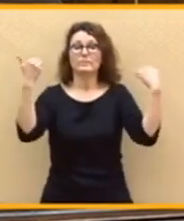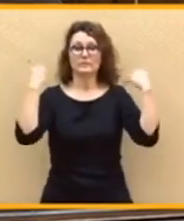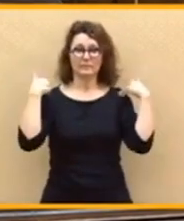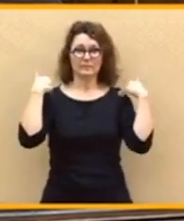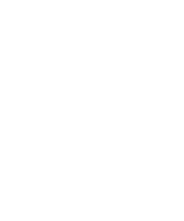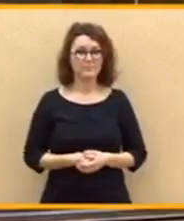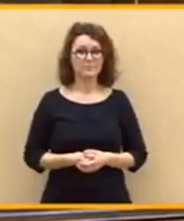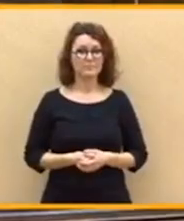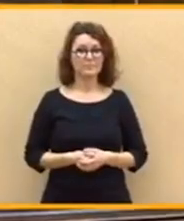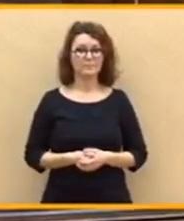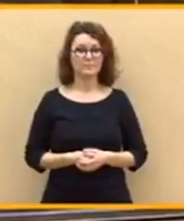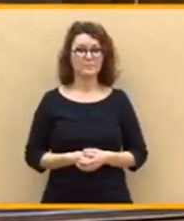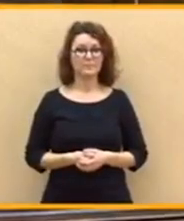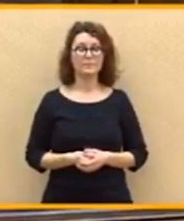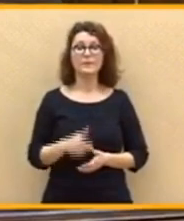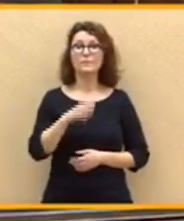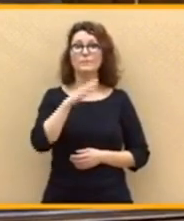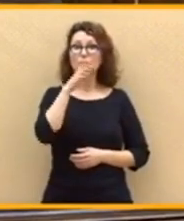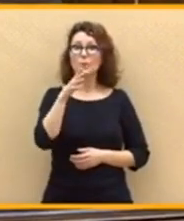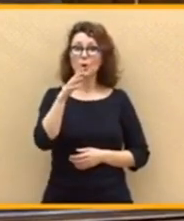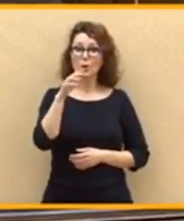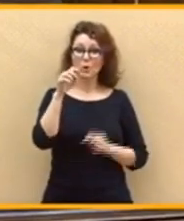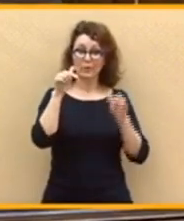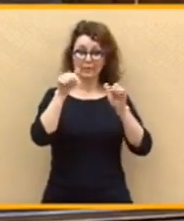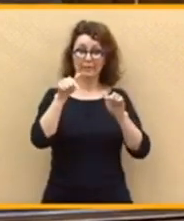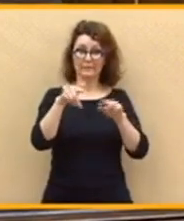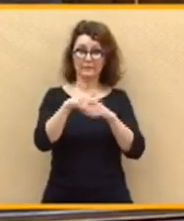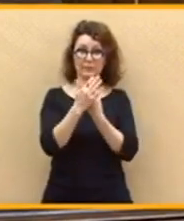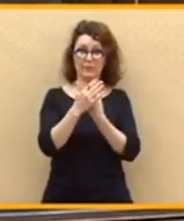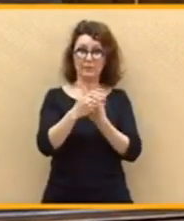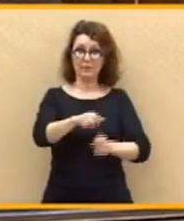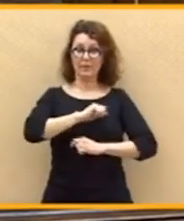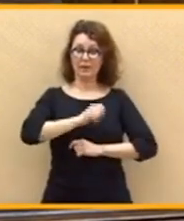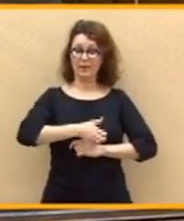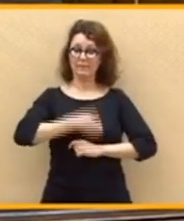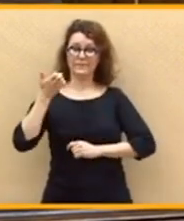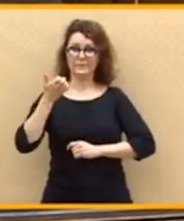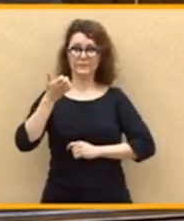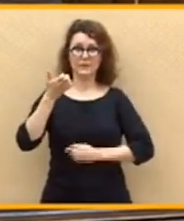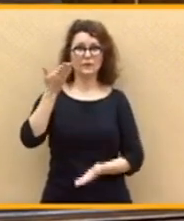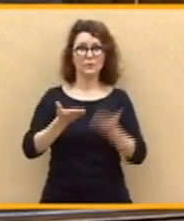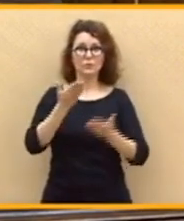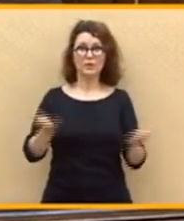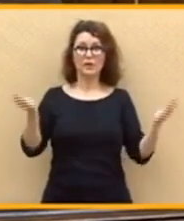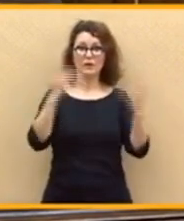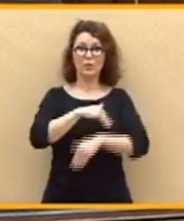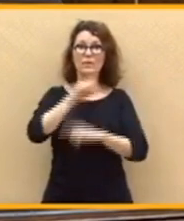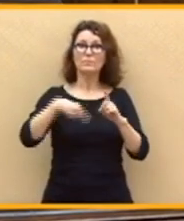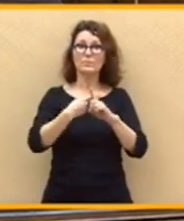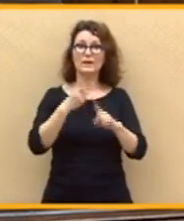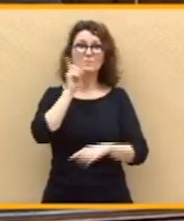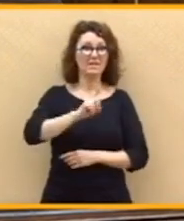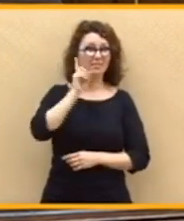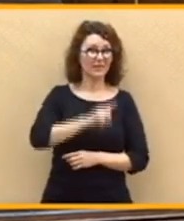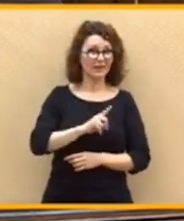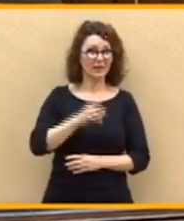leyes. Ante toda la rabia que me genera la injusticia y la mentira, ¿cree que me importa la